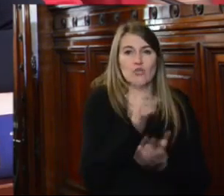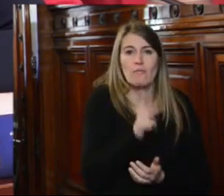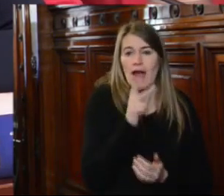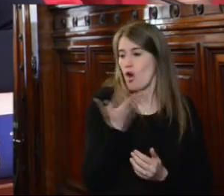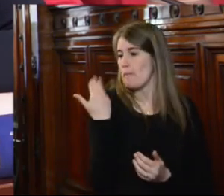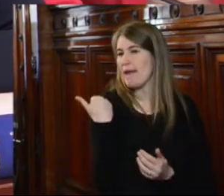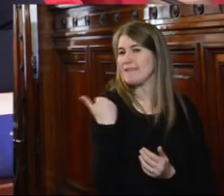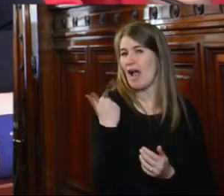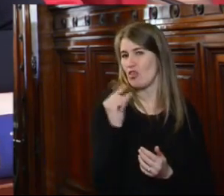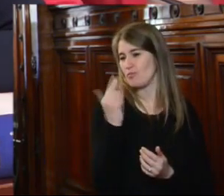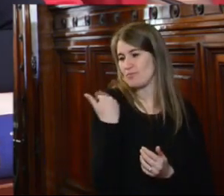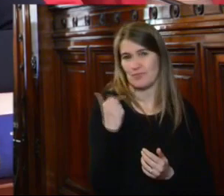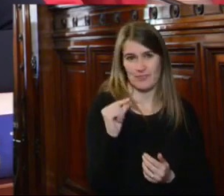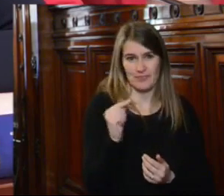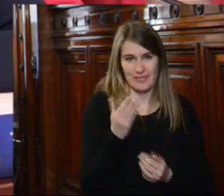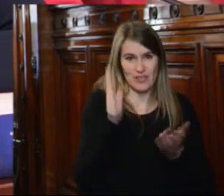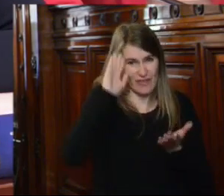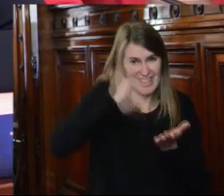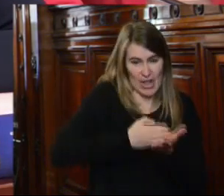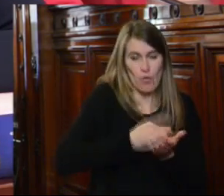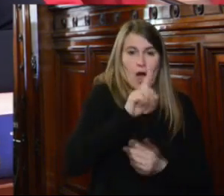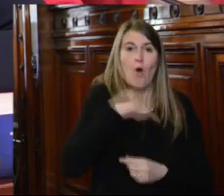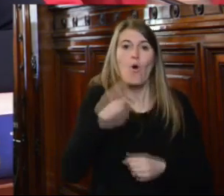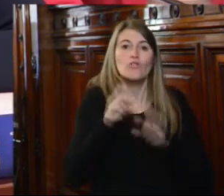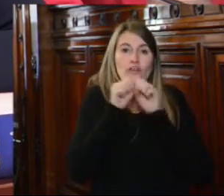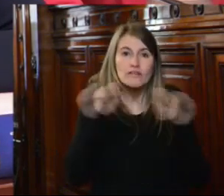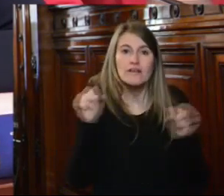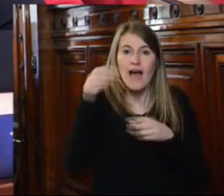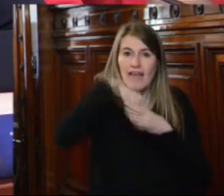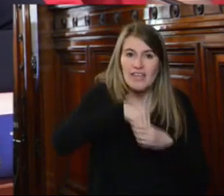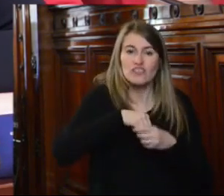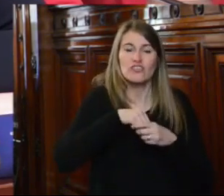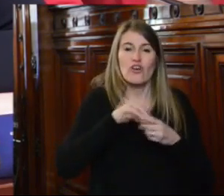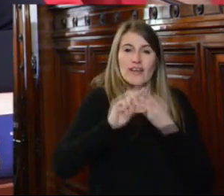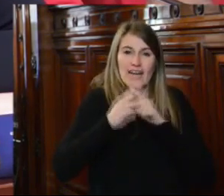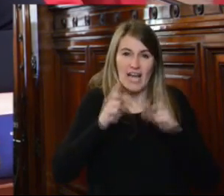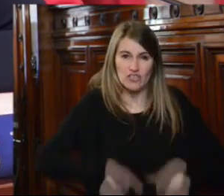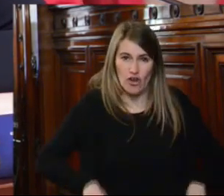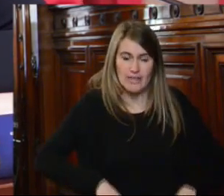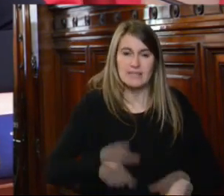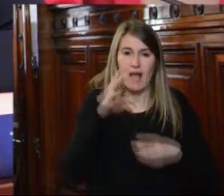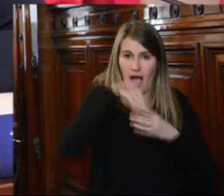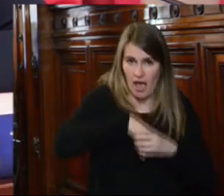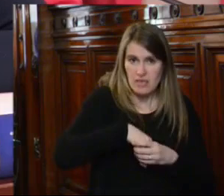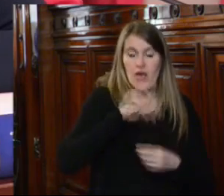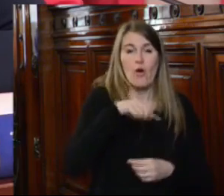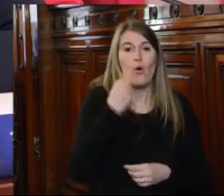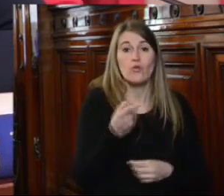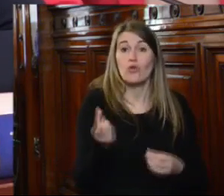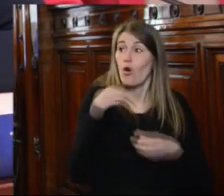en el Ministerio de Relaciones Exteriores la Dirección de Derechos Humanos y Derecho Humanitario el Comisionado Parlamentario